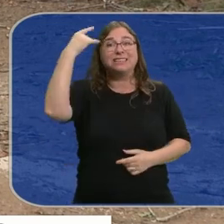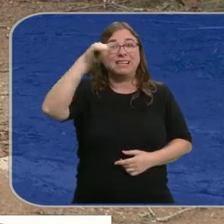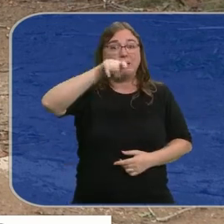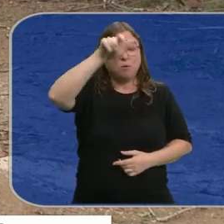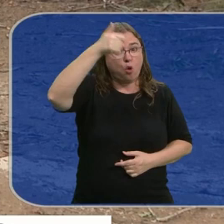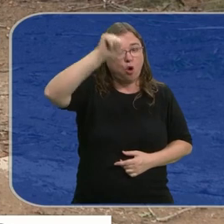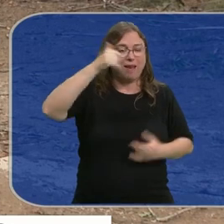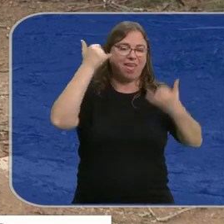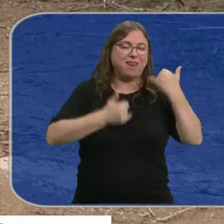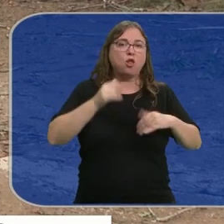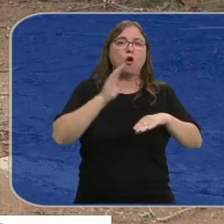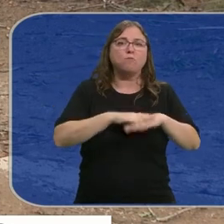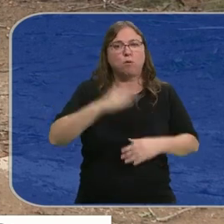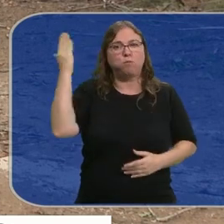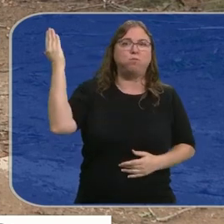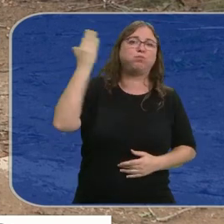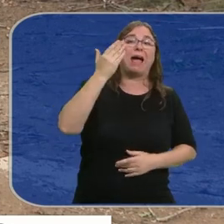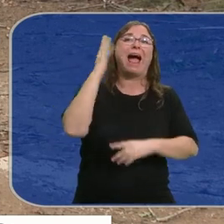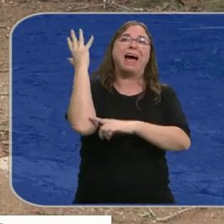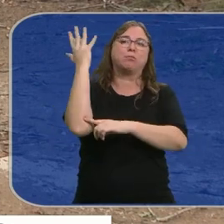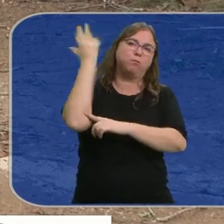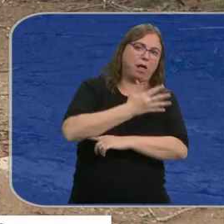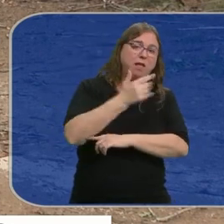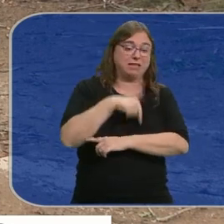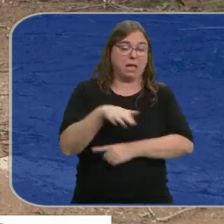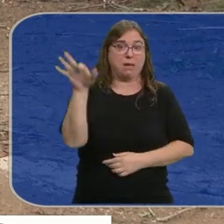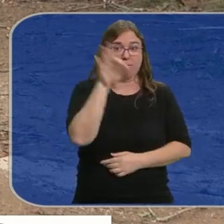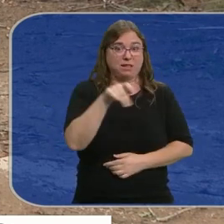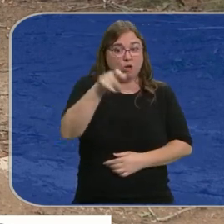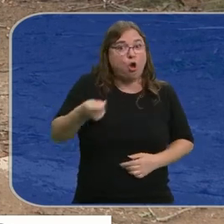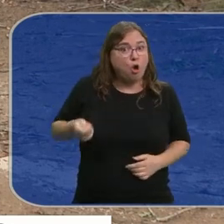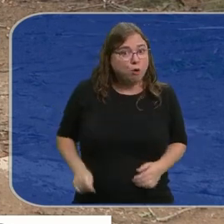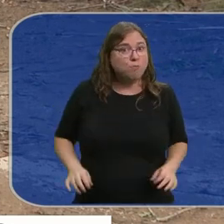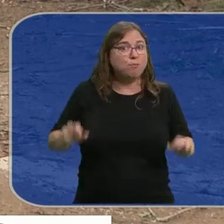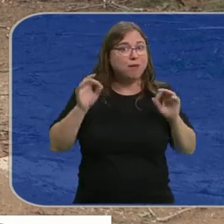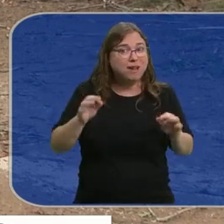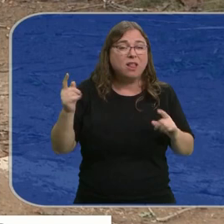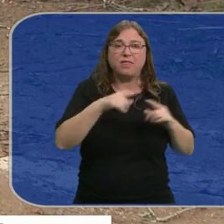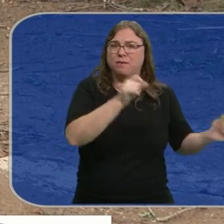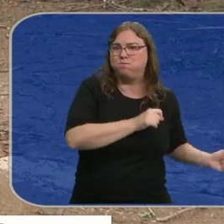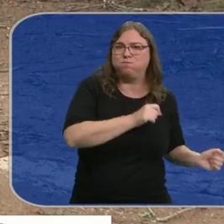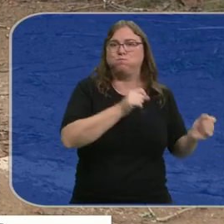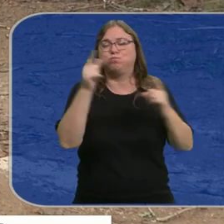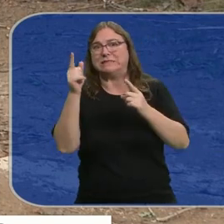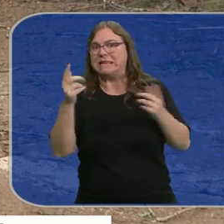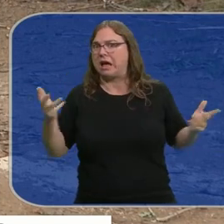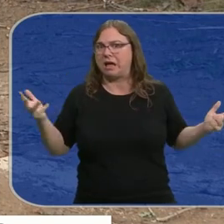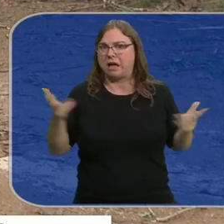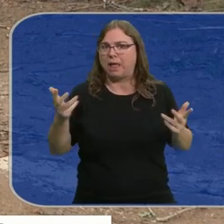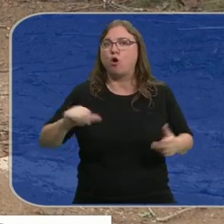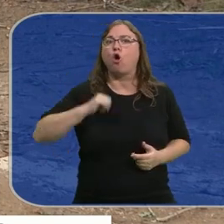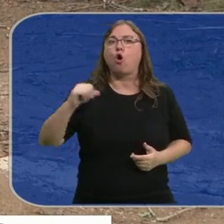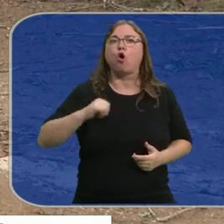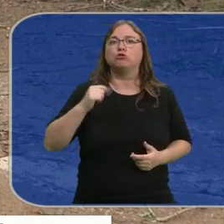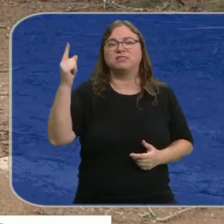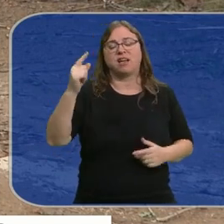un hombre resultó herido tras ser golpeado por un árbol. Aquí en Palencia un bombero profesional ha tenido que ser trasladado en estado grave al